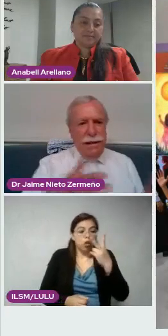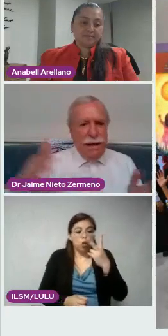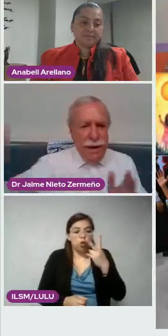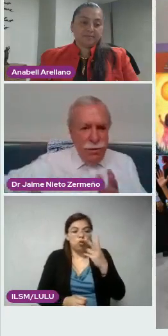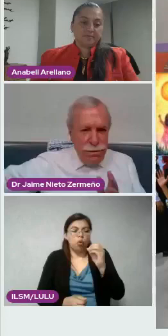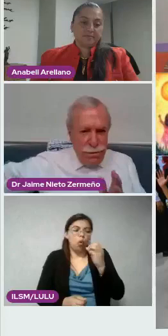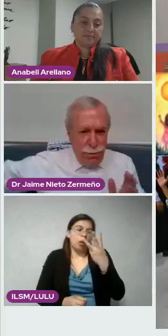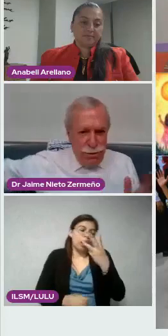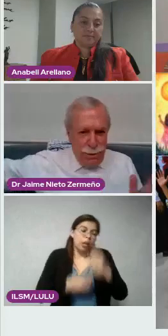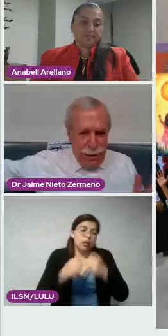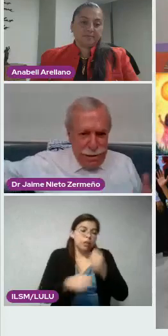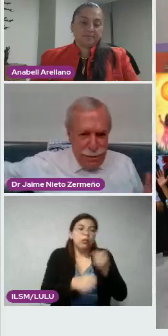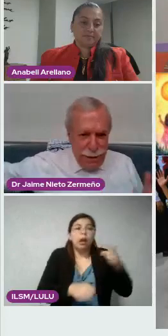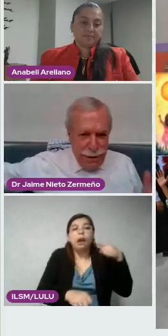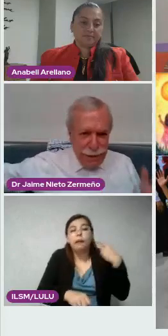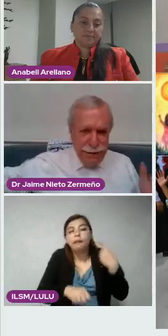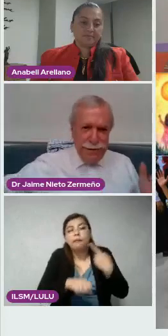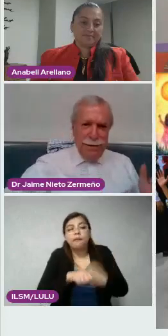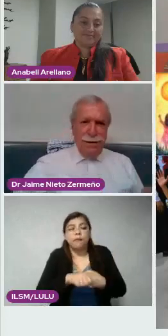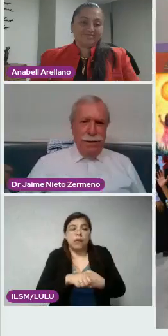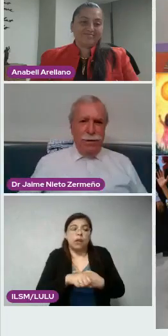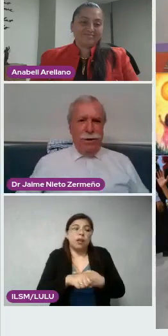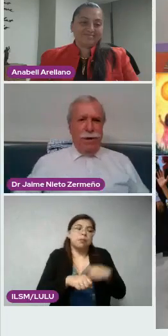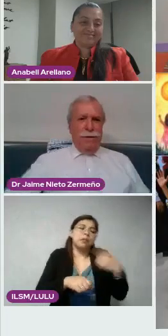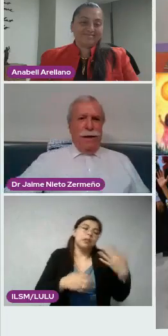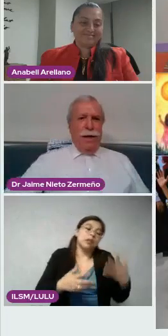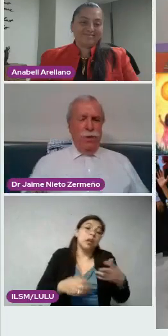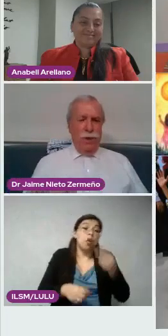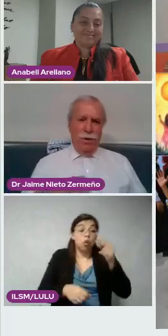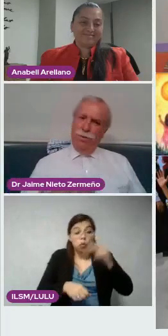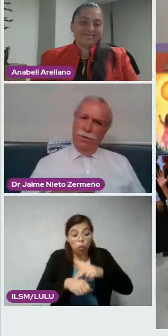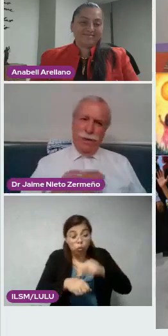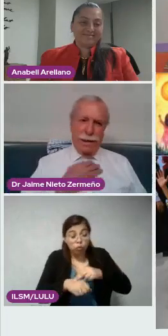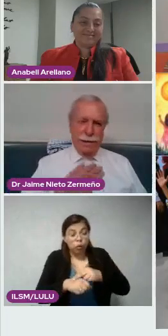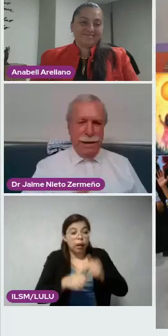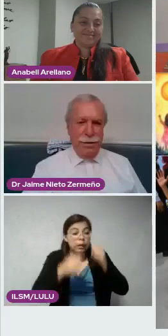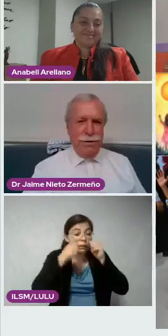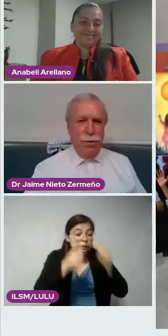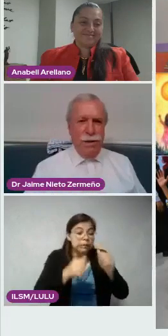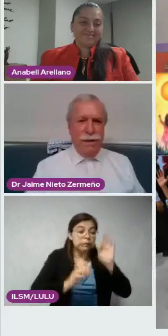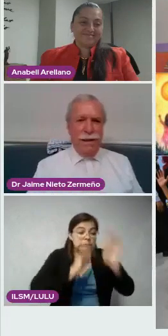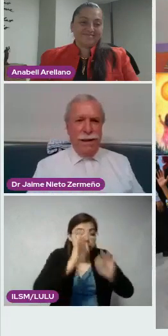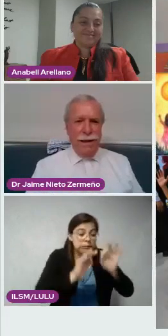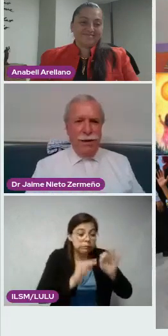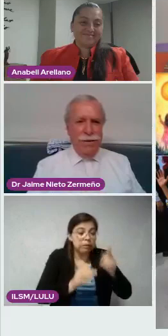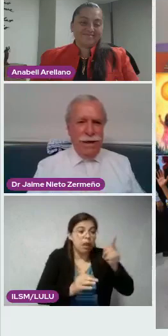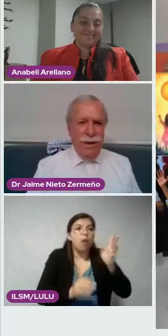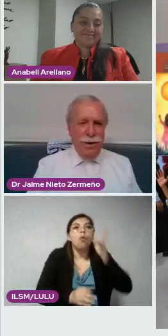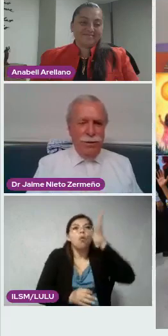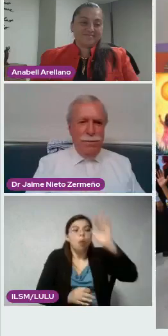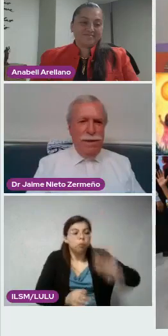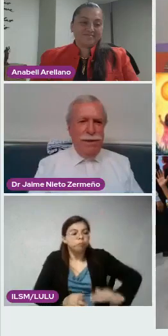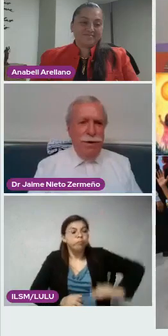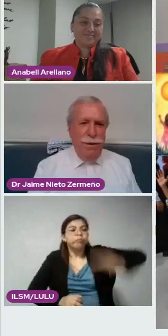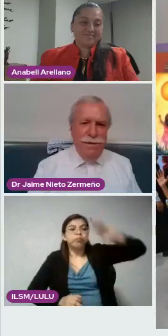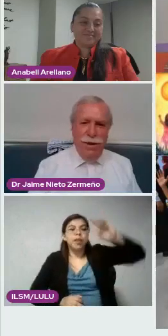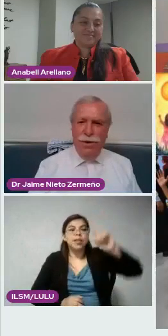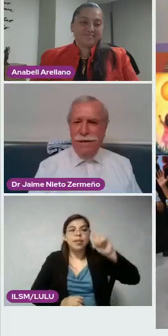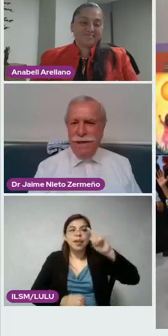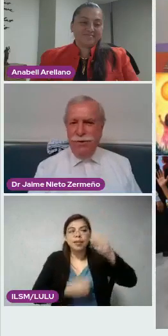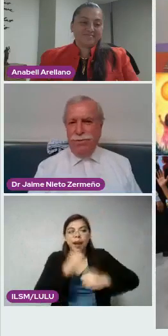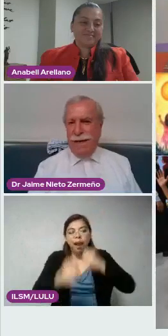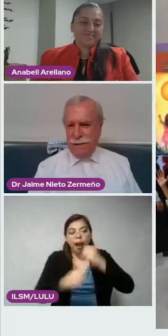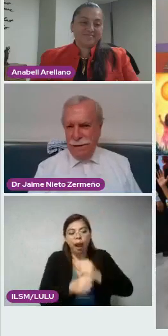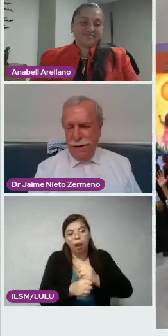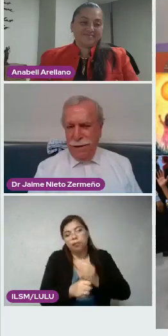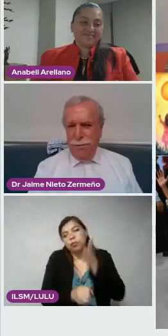da 70 años de posibilidades de vida. Bueno, a los viejos nos encanta que nos aumente, nos permita vivir cinco